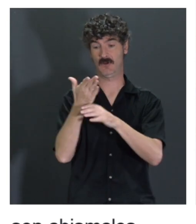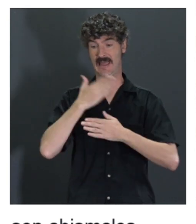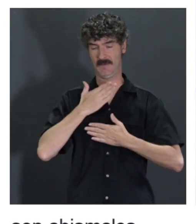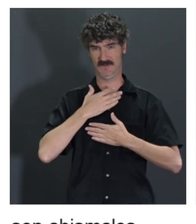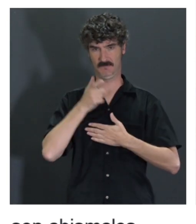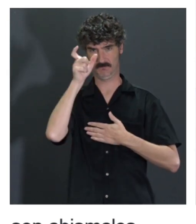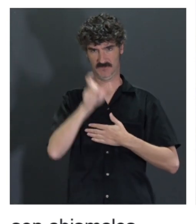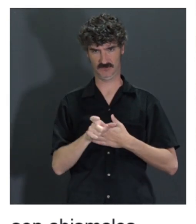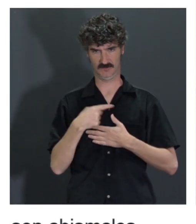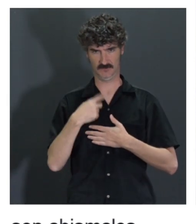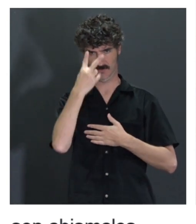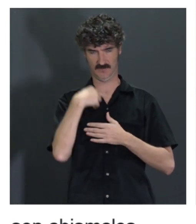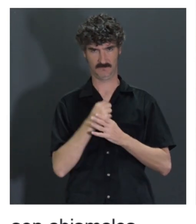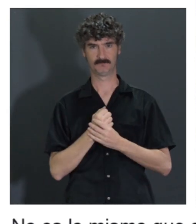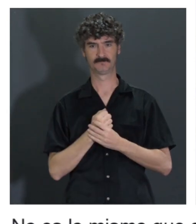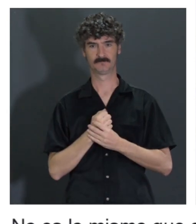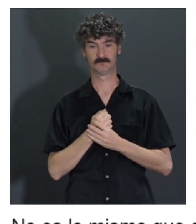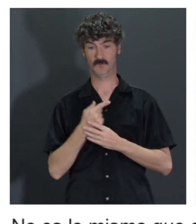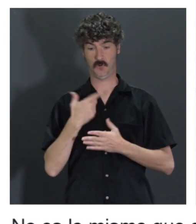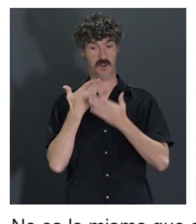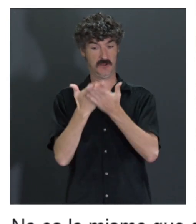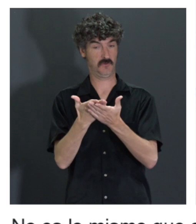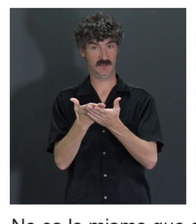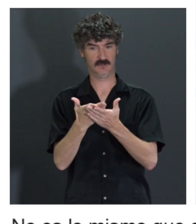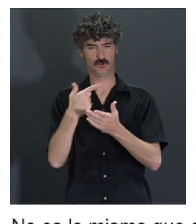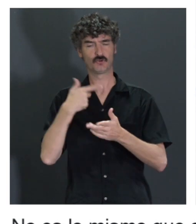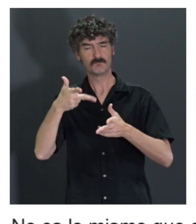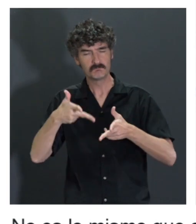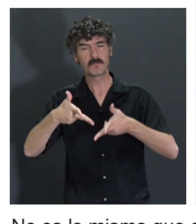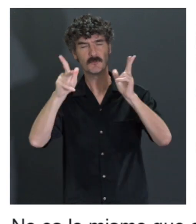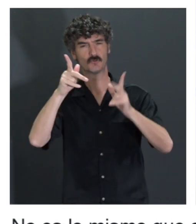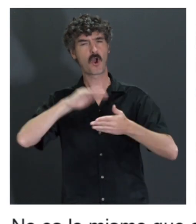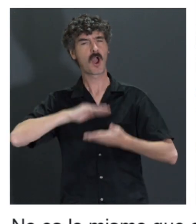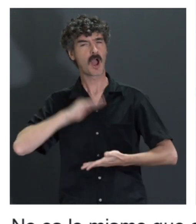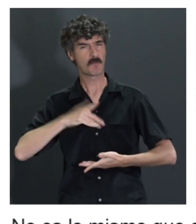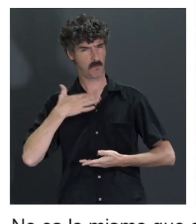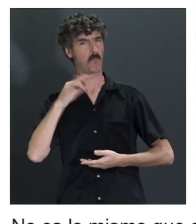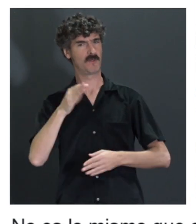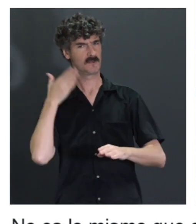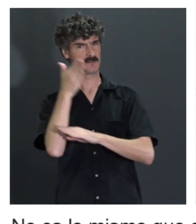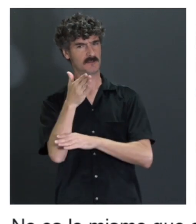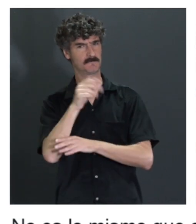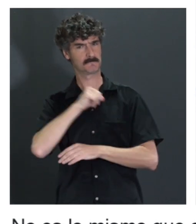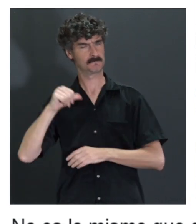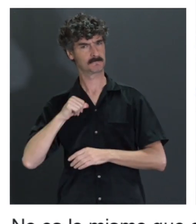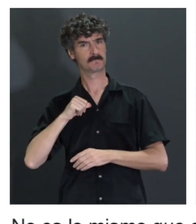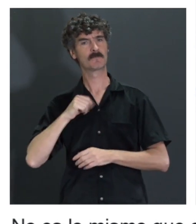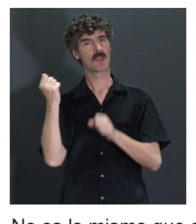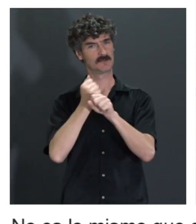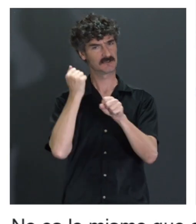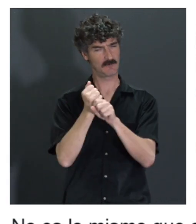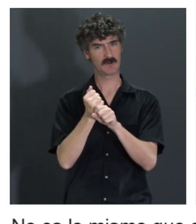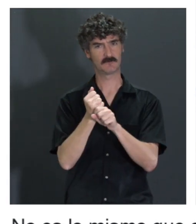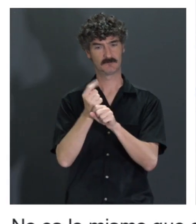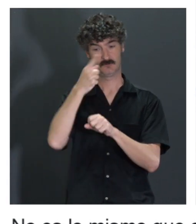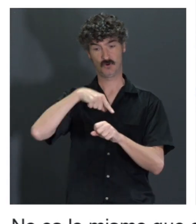que me dice, no te voy a ayudar a ir al trabajo, te voy a permitir que seas capaz de llegar al trabajo. Y yo en Asturias, por ejemplo, en algunos